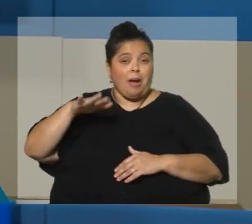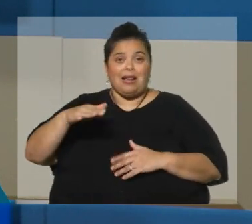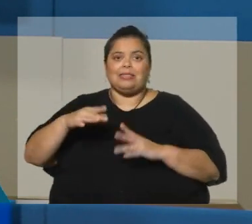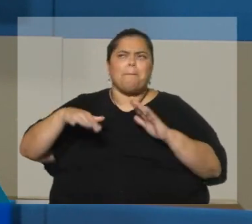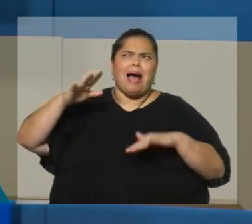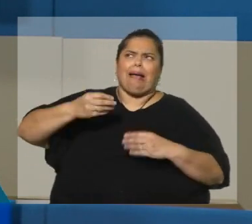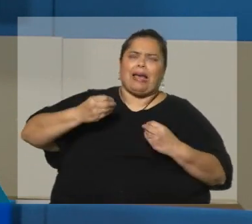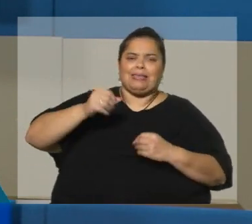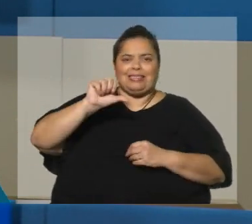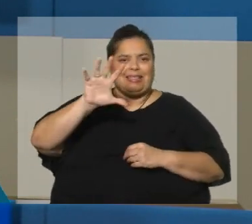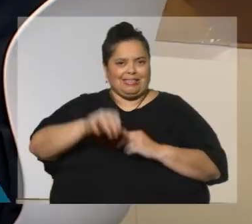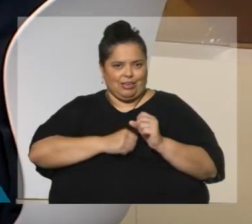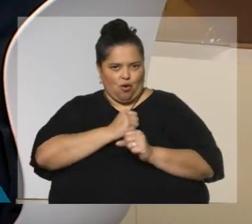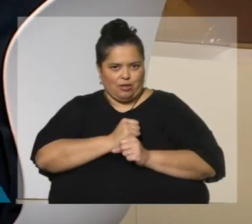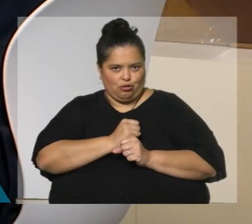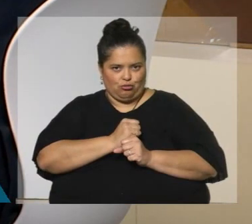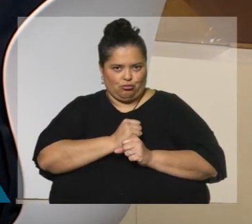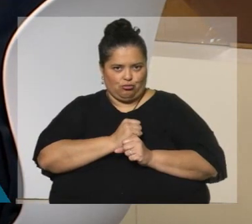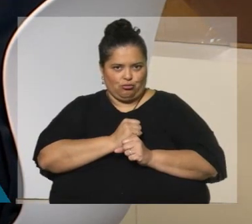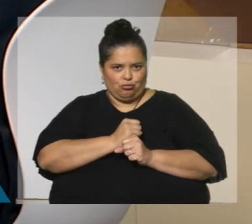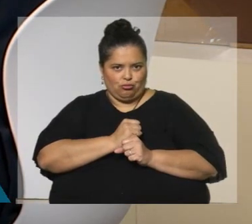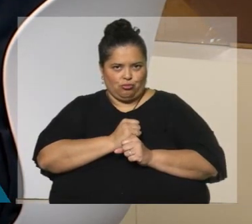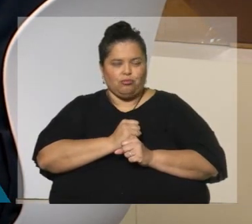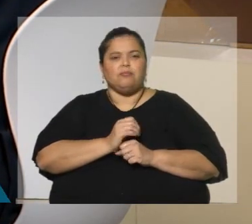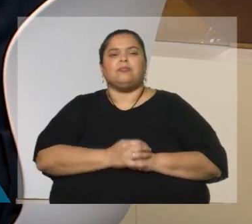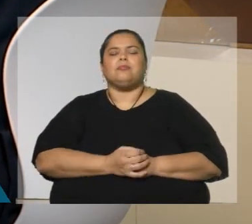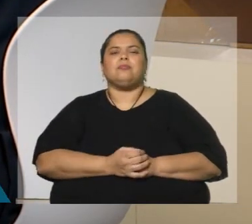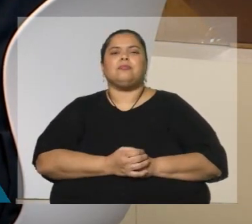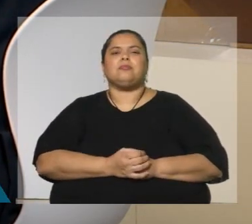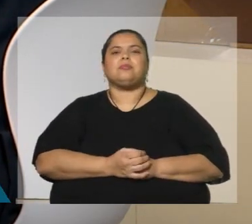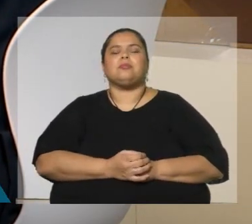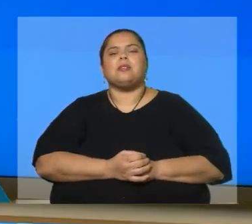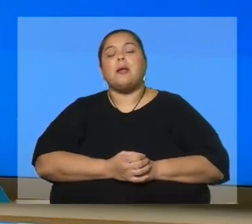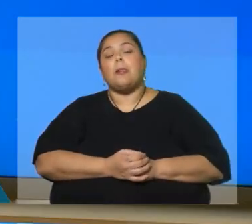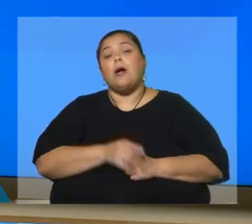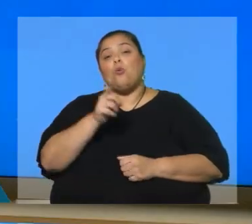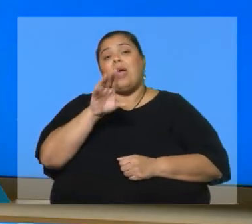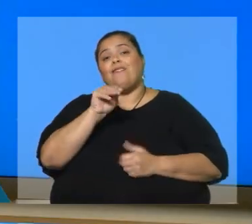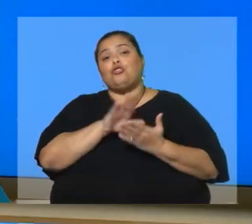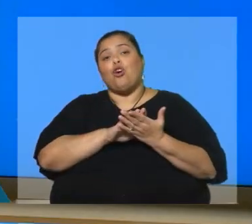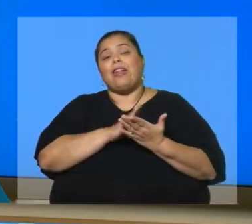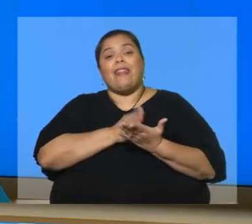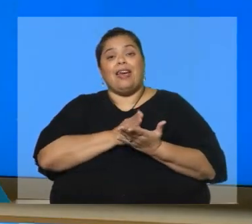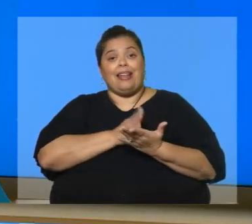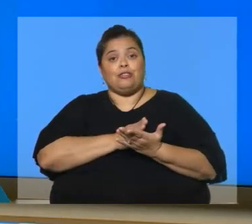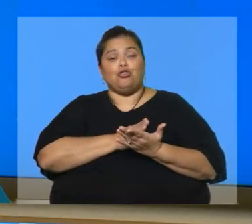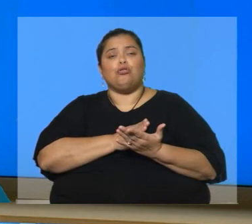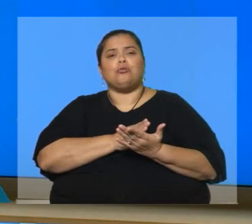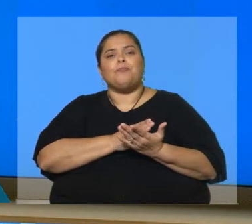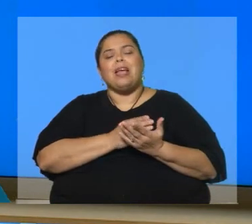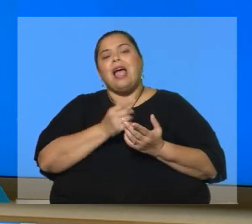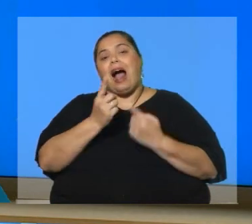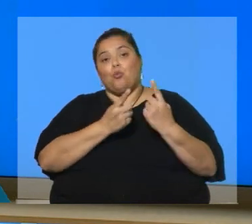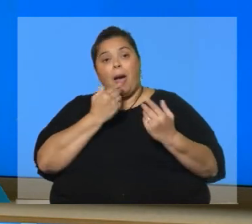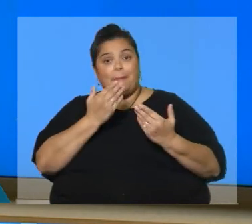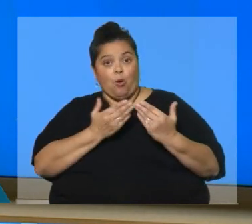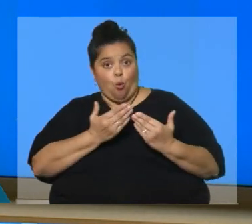65. Sí, hay algunos de 67 también, Hay algunos de 67. Salday, usted habló de derechos y recibió algunas preguntas y también fue parte de